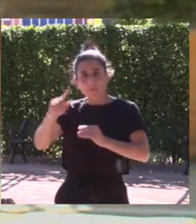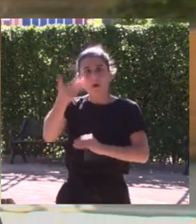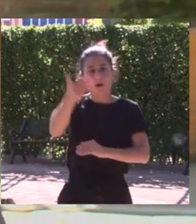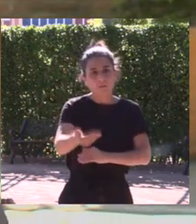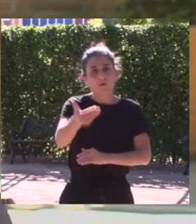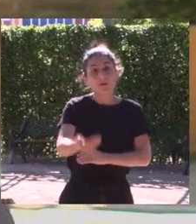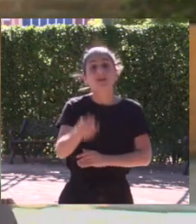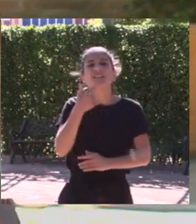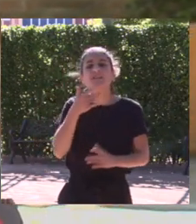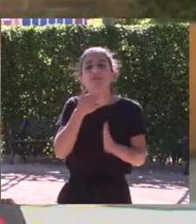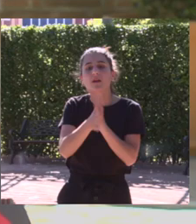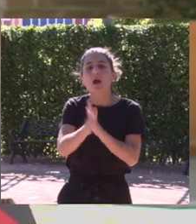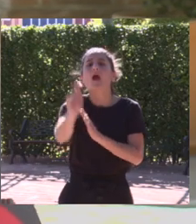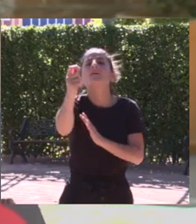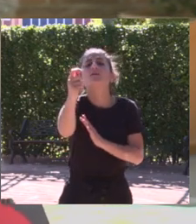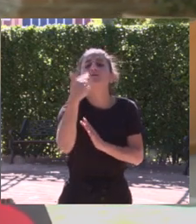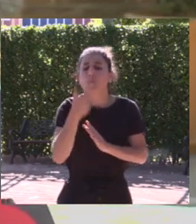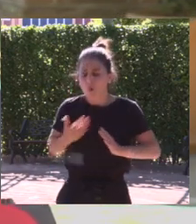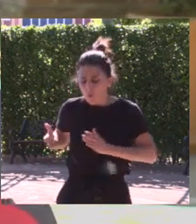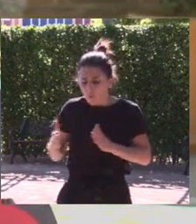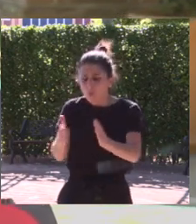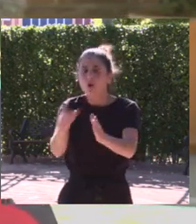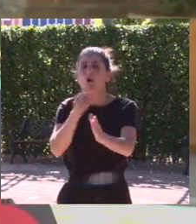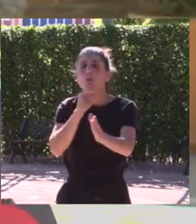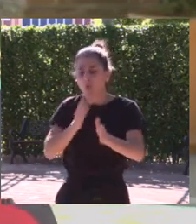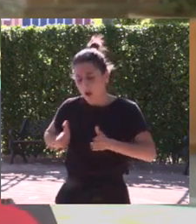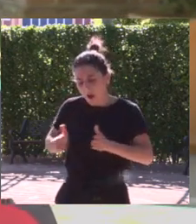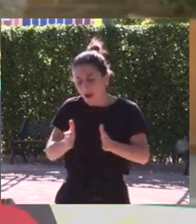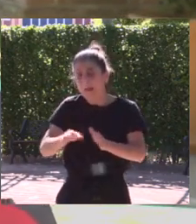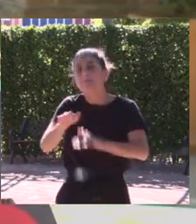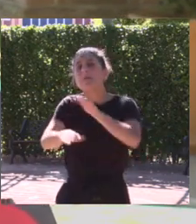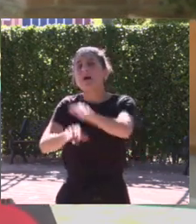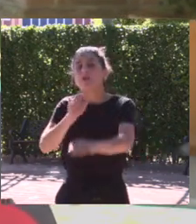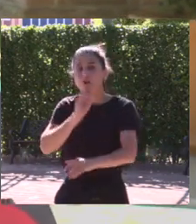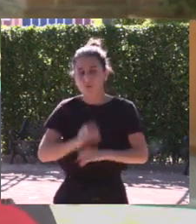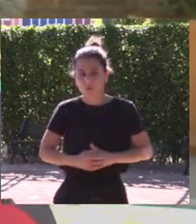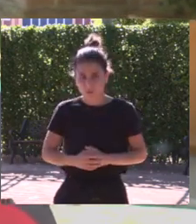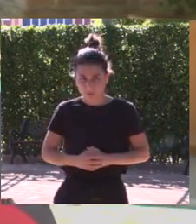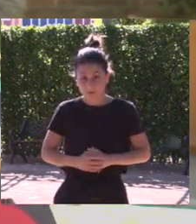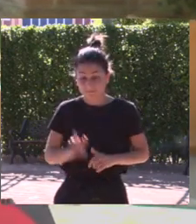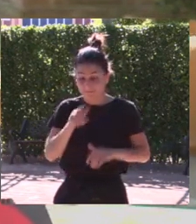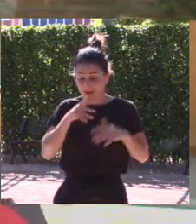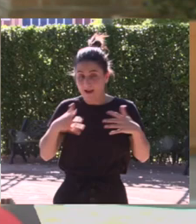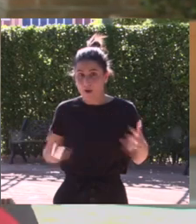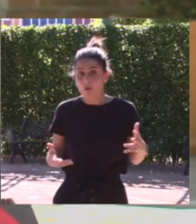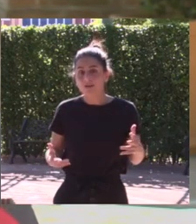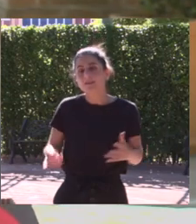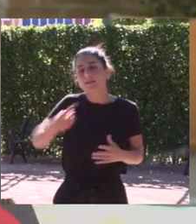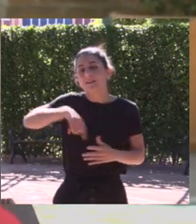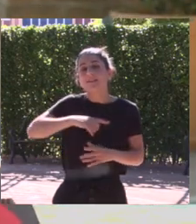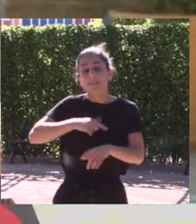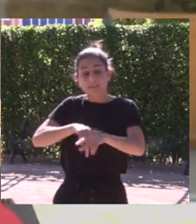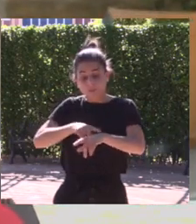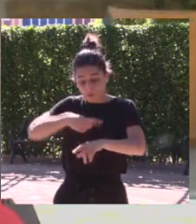importante que es el camino para llegar a esos éxitos. Este rato vamos a compartir